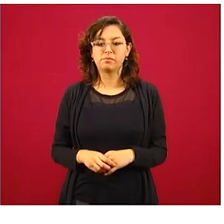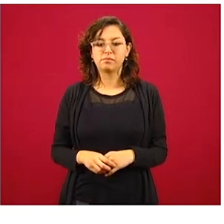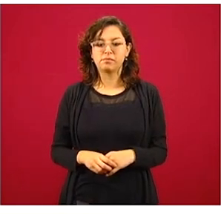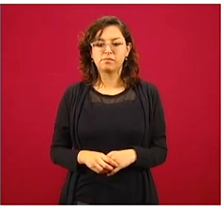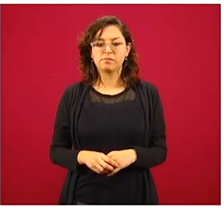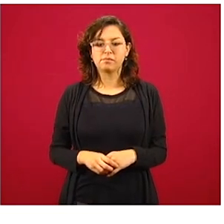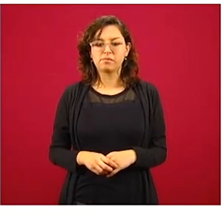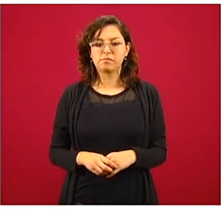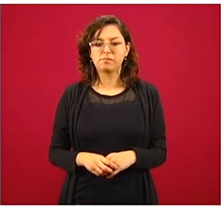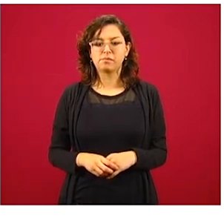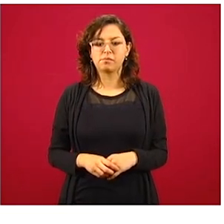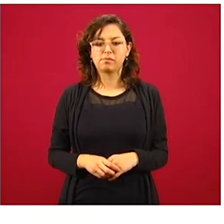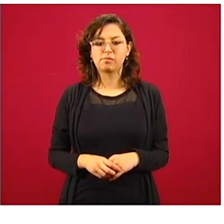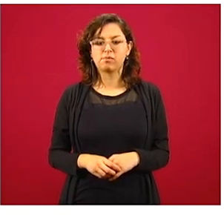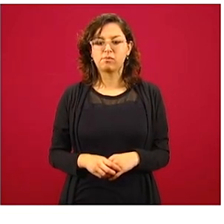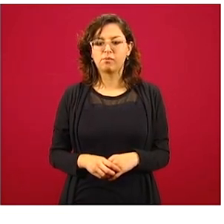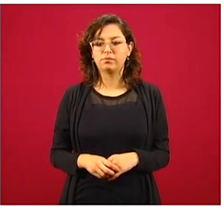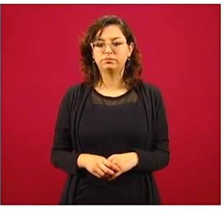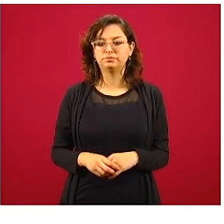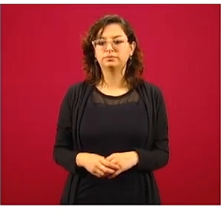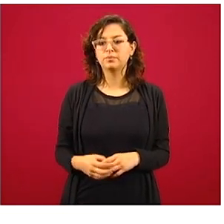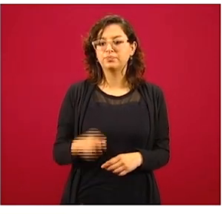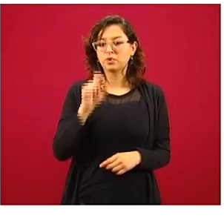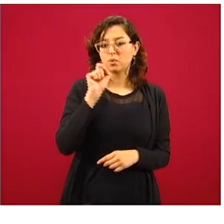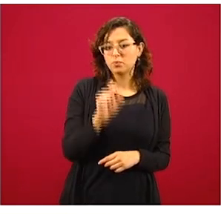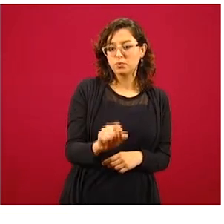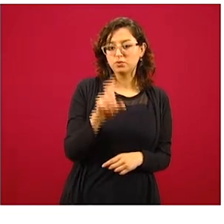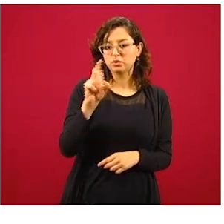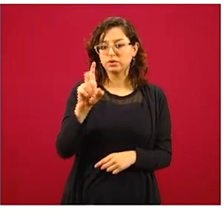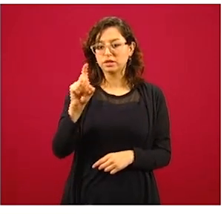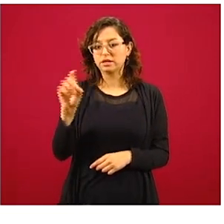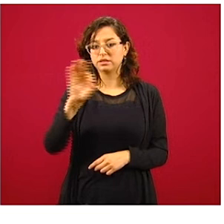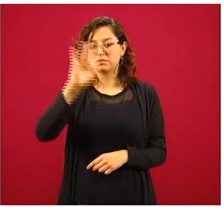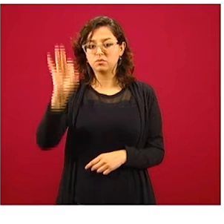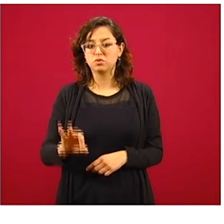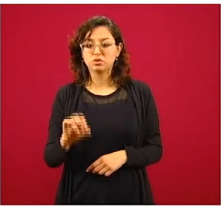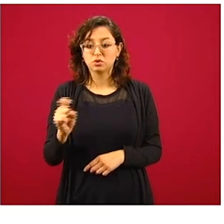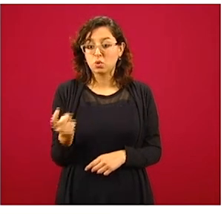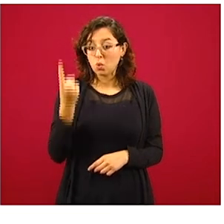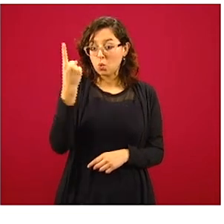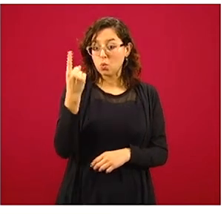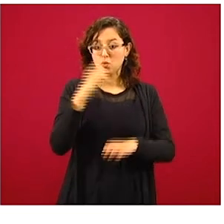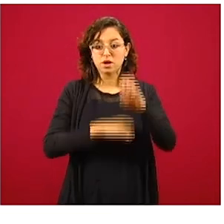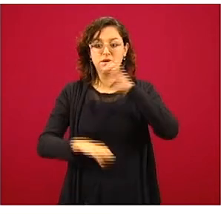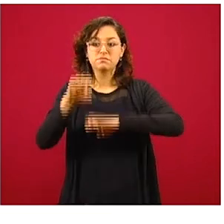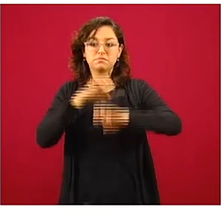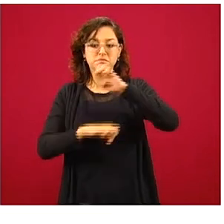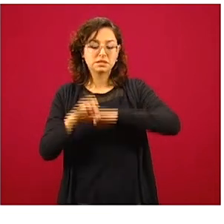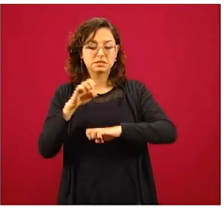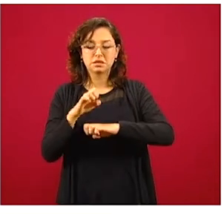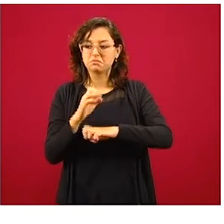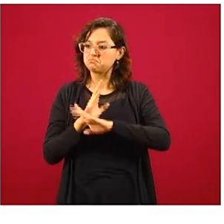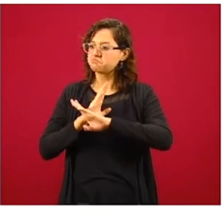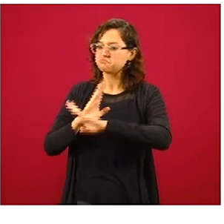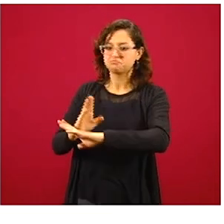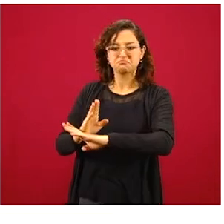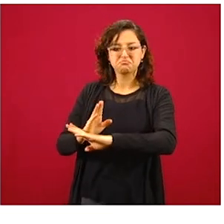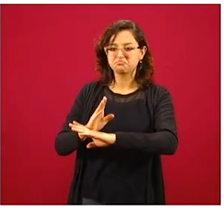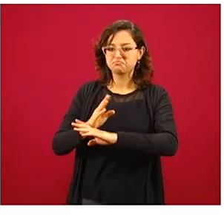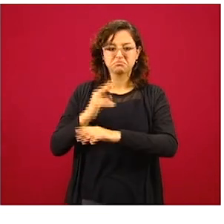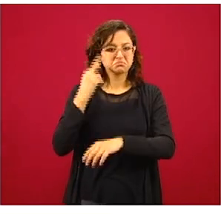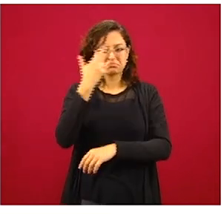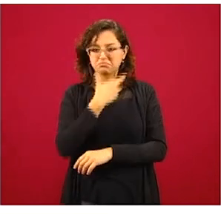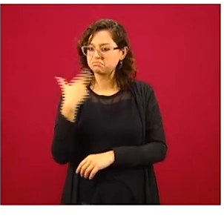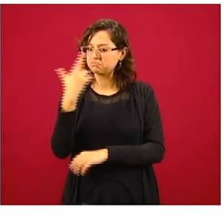una empresa que es el 0.30% no permitió el desahogo de la inspección, 1.8